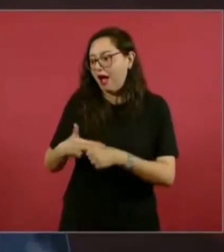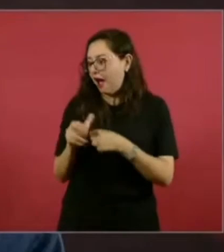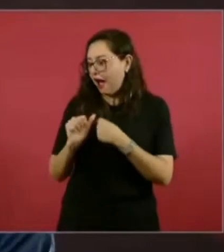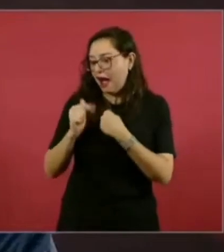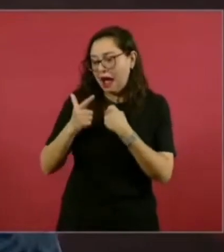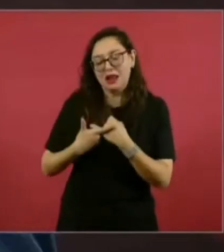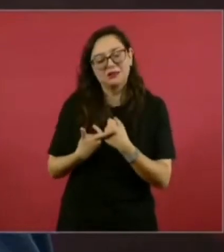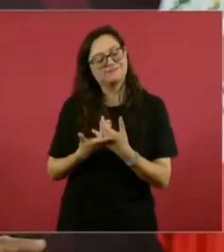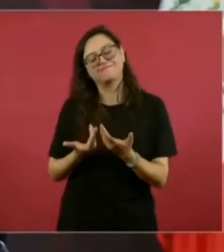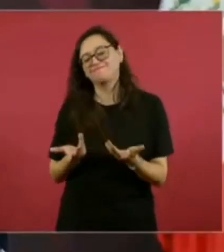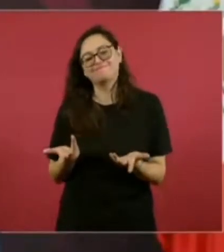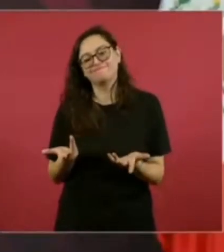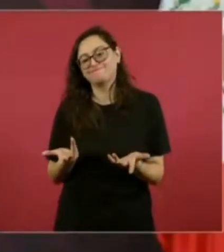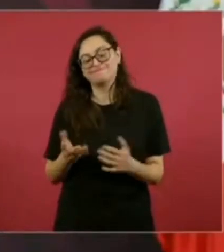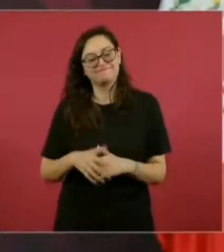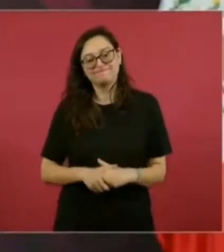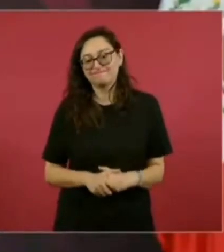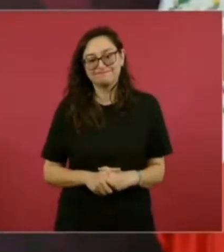es más,